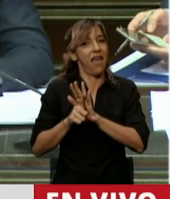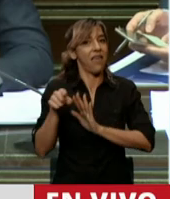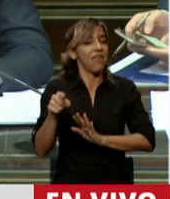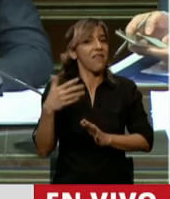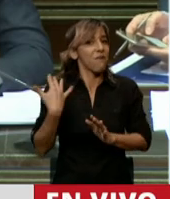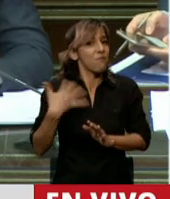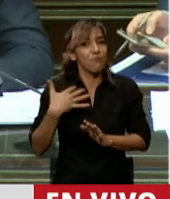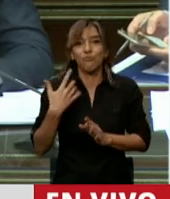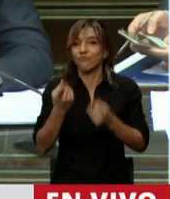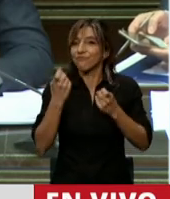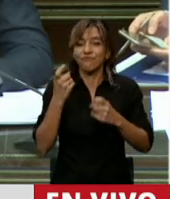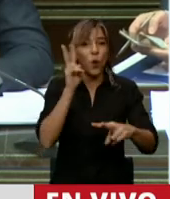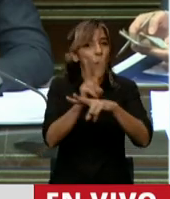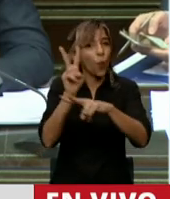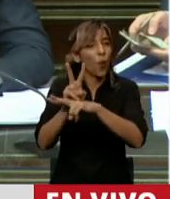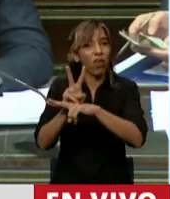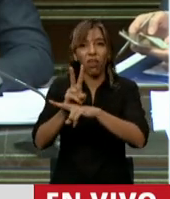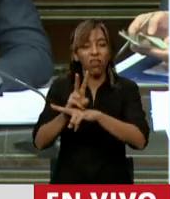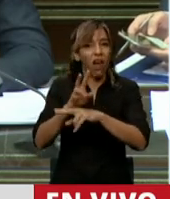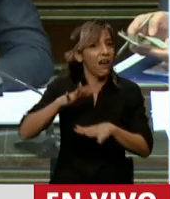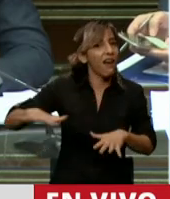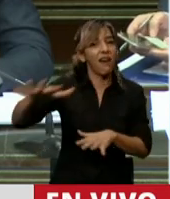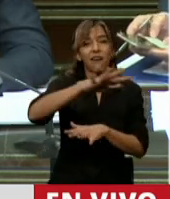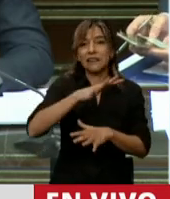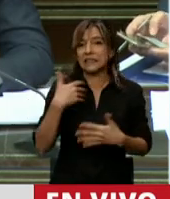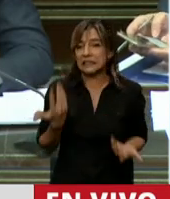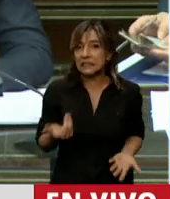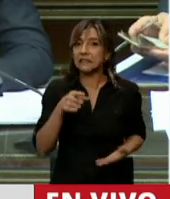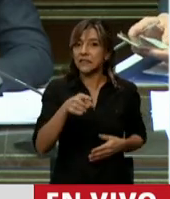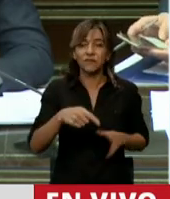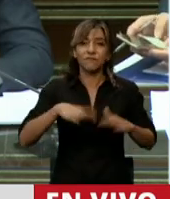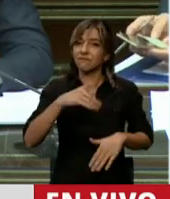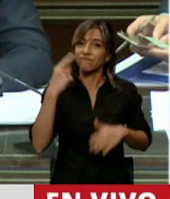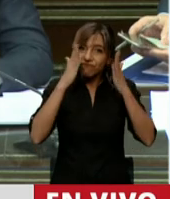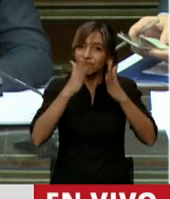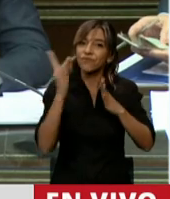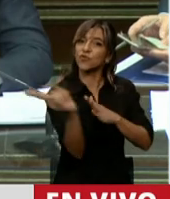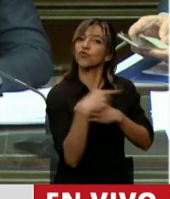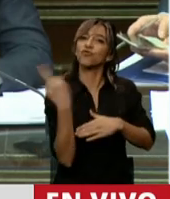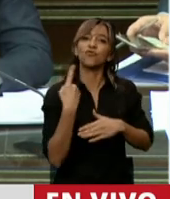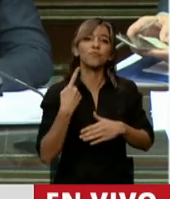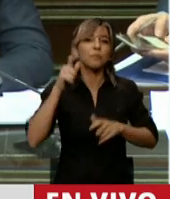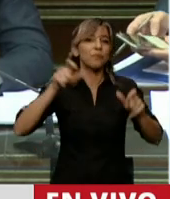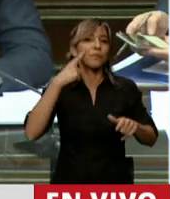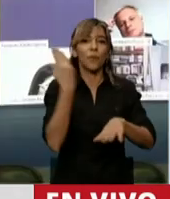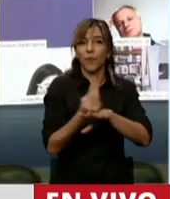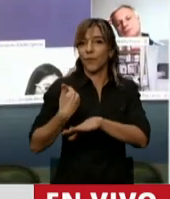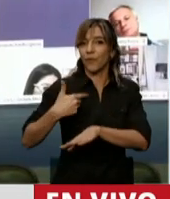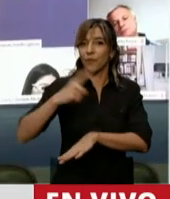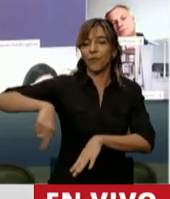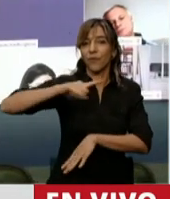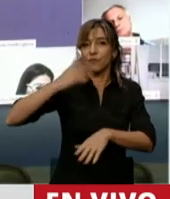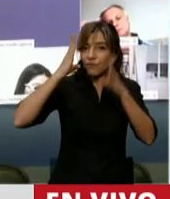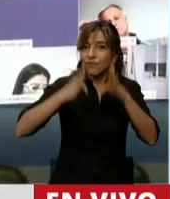Creo que este debe ser el compromiso de todos los que vivimos en la Argentina porque más del 20% de nuestro territorio nacional está